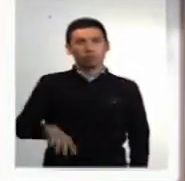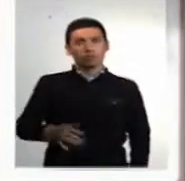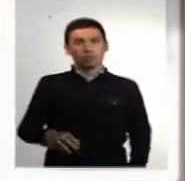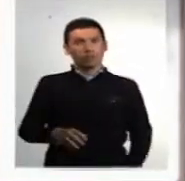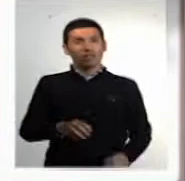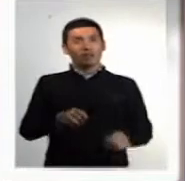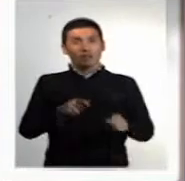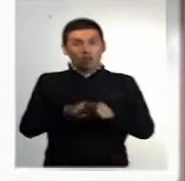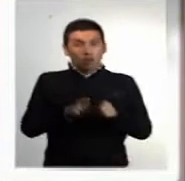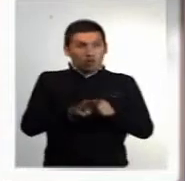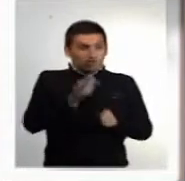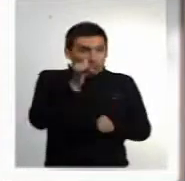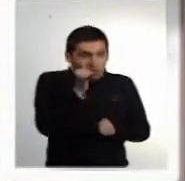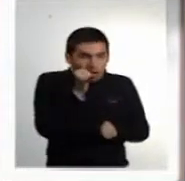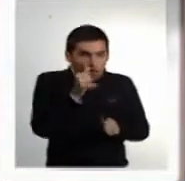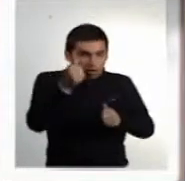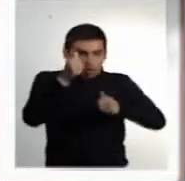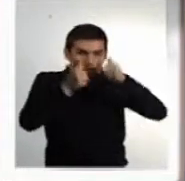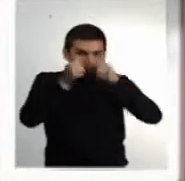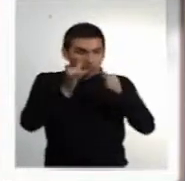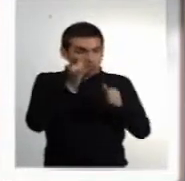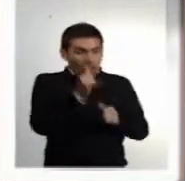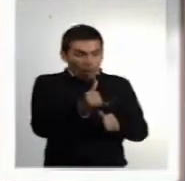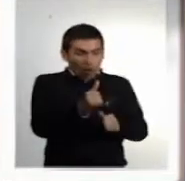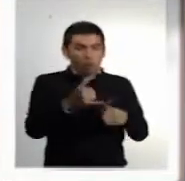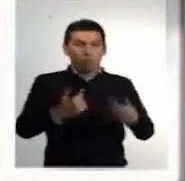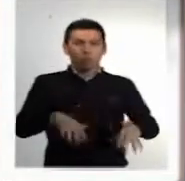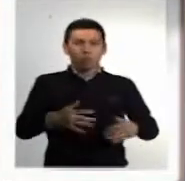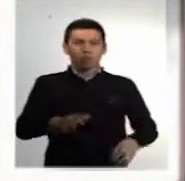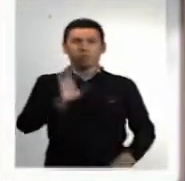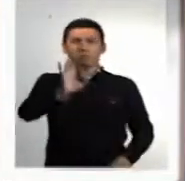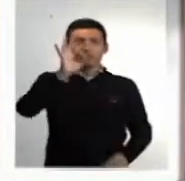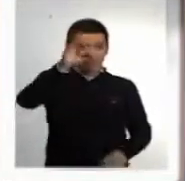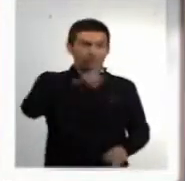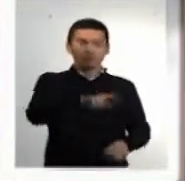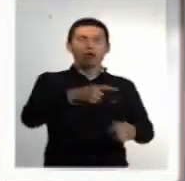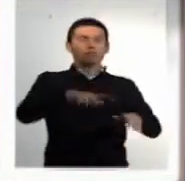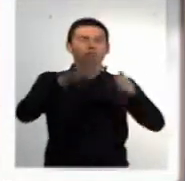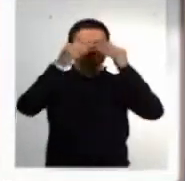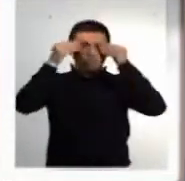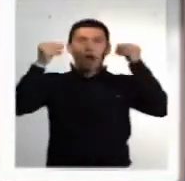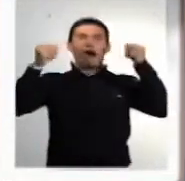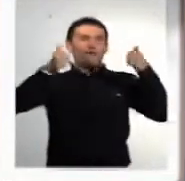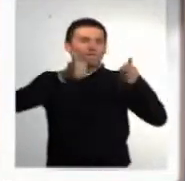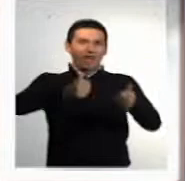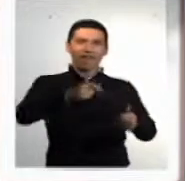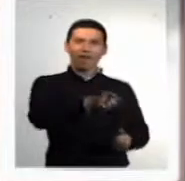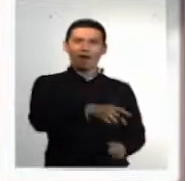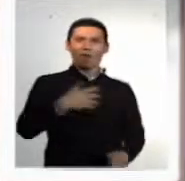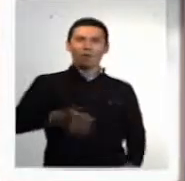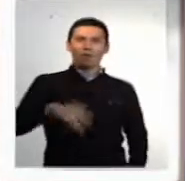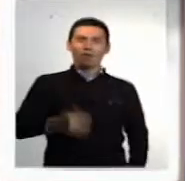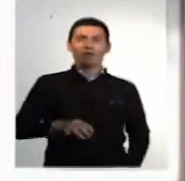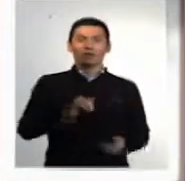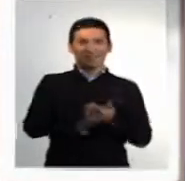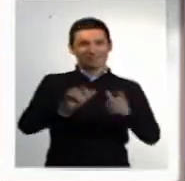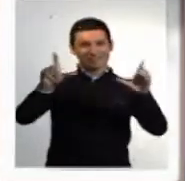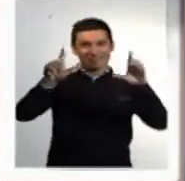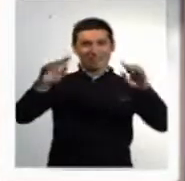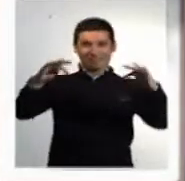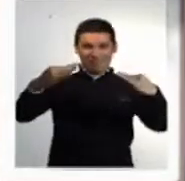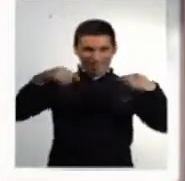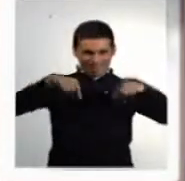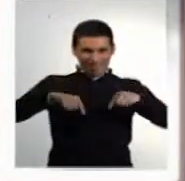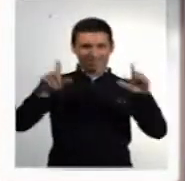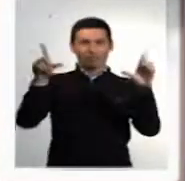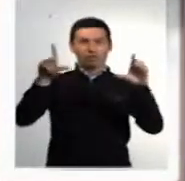porque no solamente nos dejó grabar la cirugía, sino que salió absolutamente exitosa. Yo quiero que todos ustedes, los televidentes, y bueno, ya con este